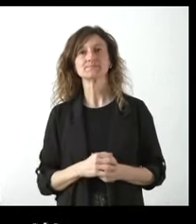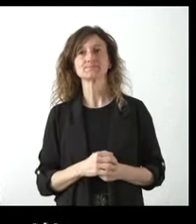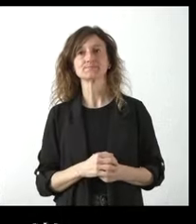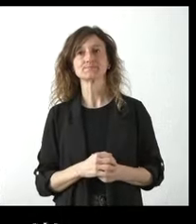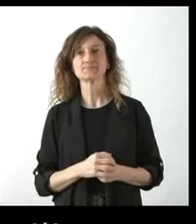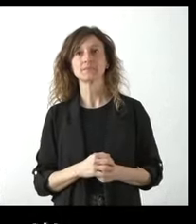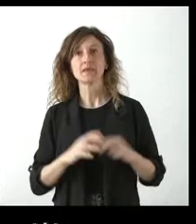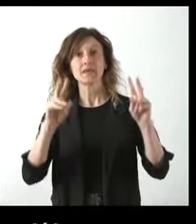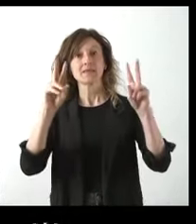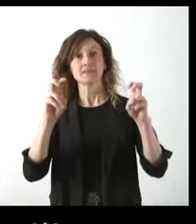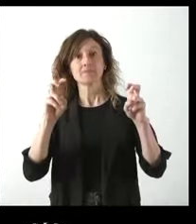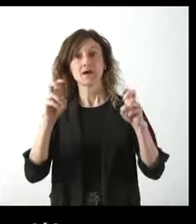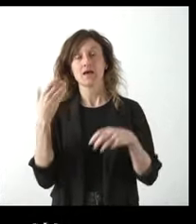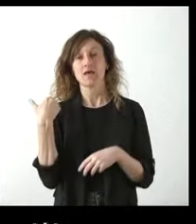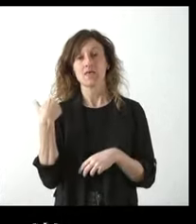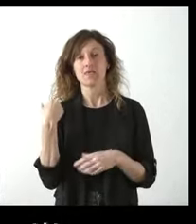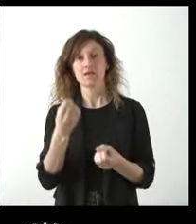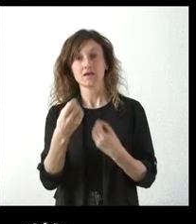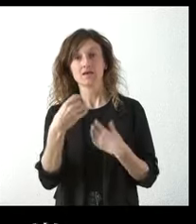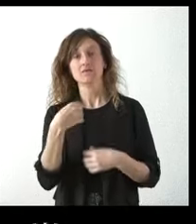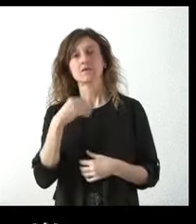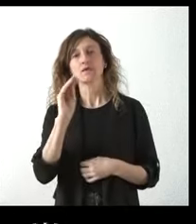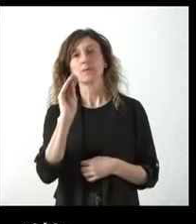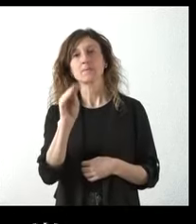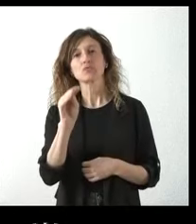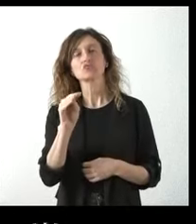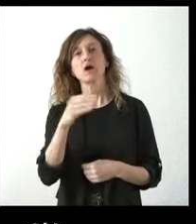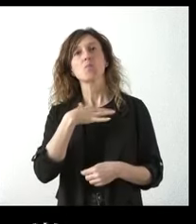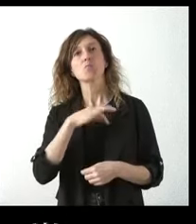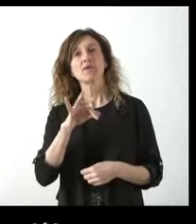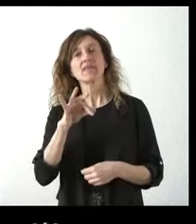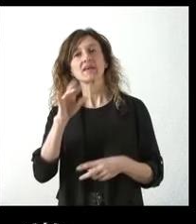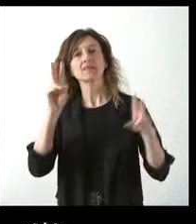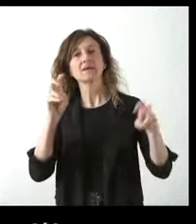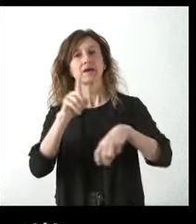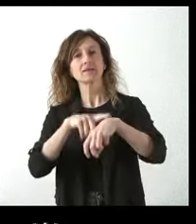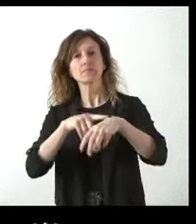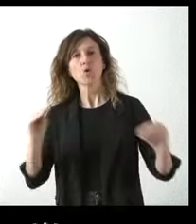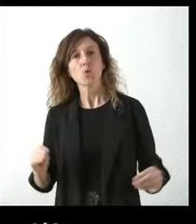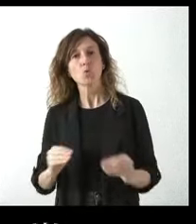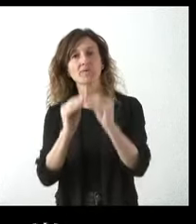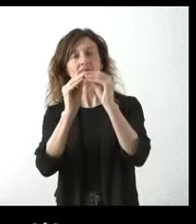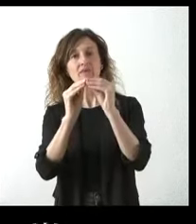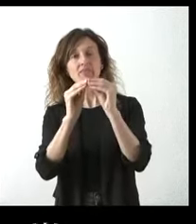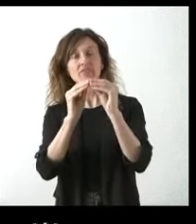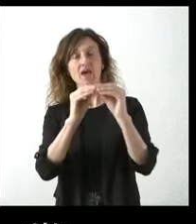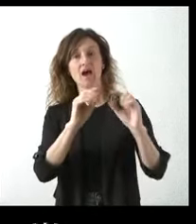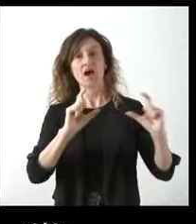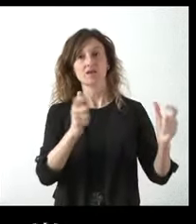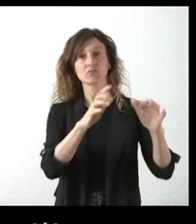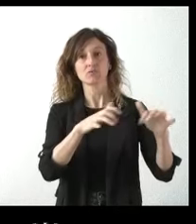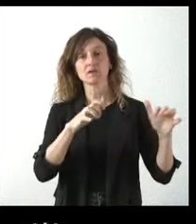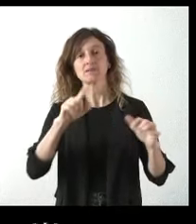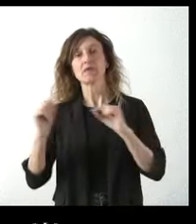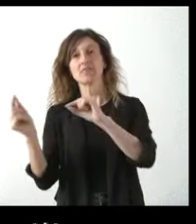relación a esto último que nos ha comentado, quería preguntarle si se podría producir alguna coincidencia en el tiempo entre estas comparecencias y el